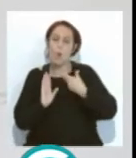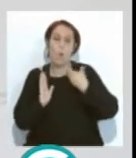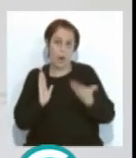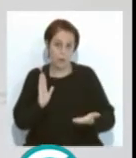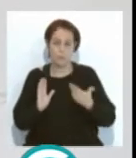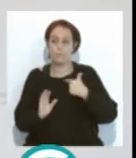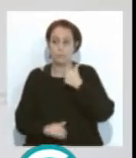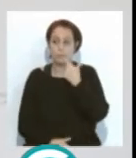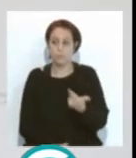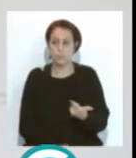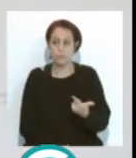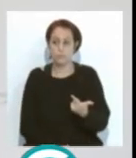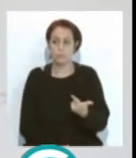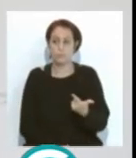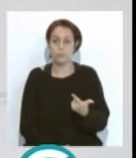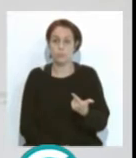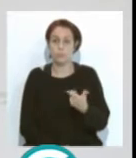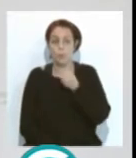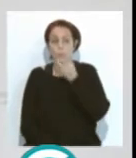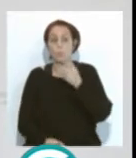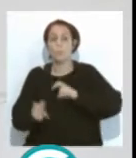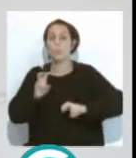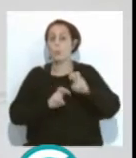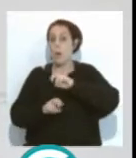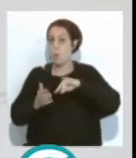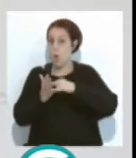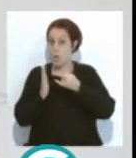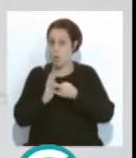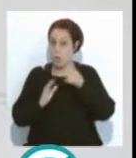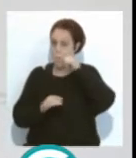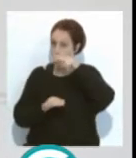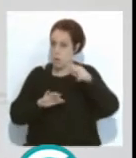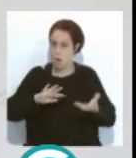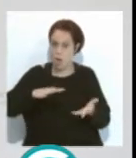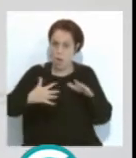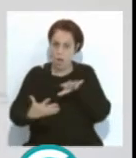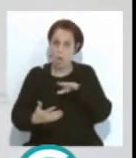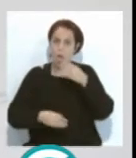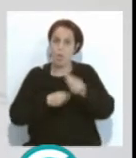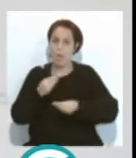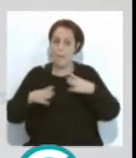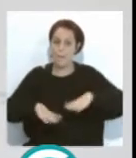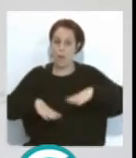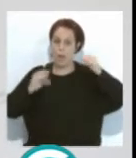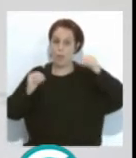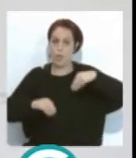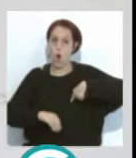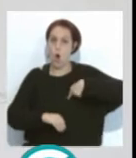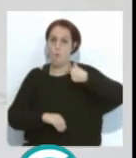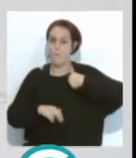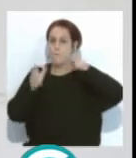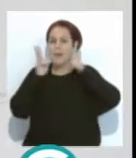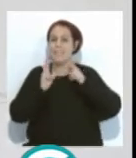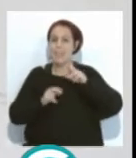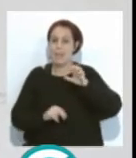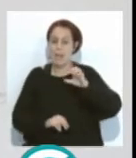indicaron que bueno lo que se busca con este proyecto museográfico es hacer del palacio Marqués de Recaño precisamente un